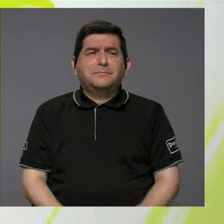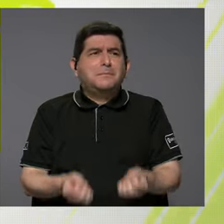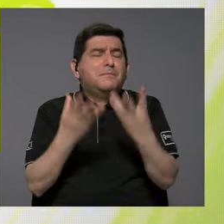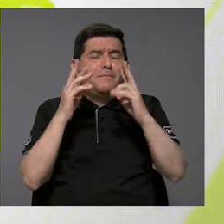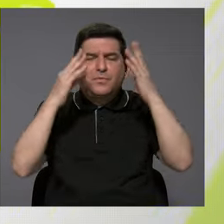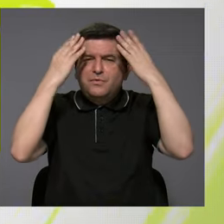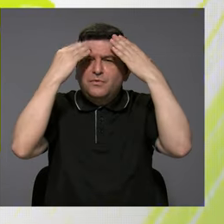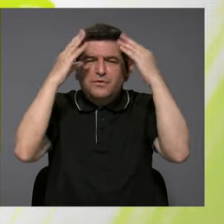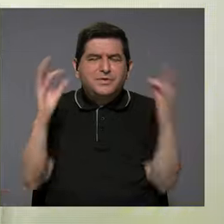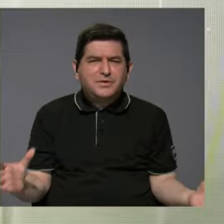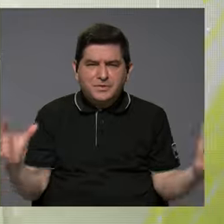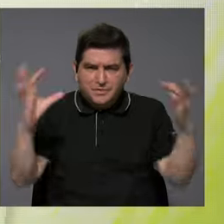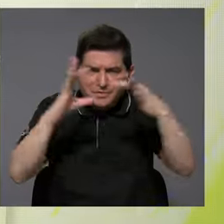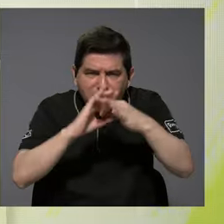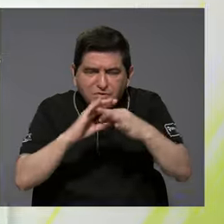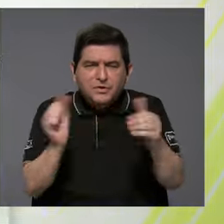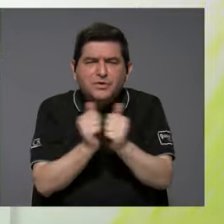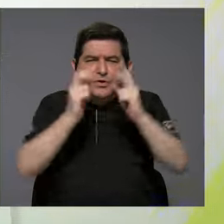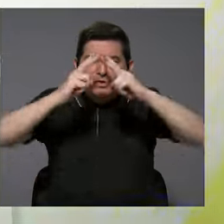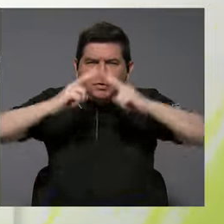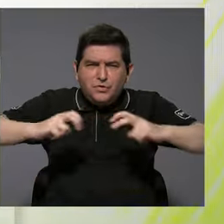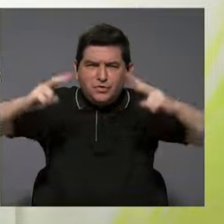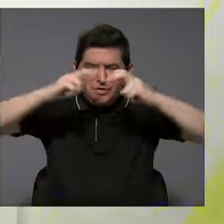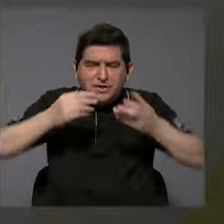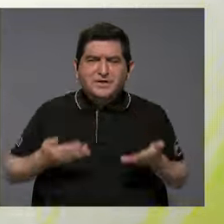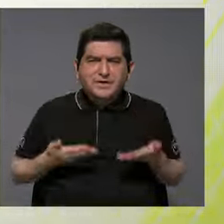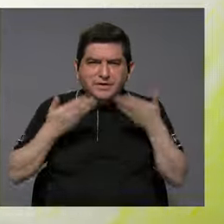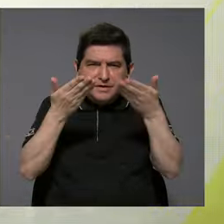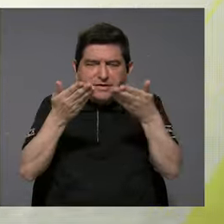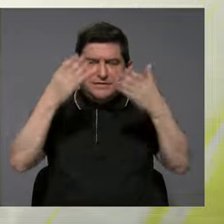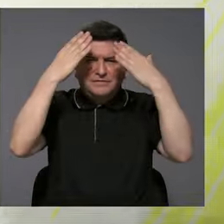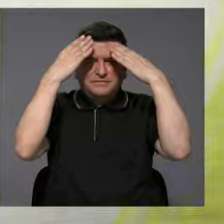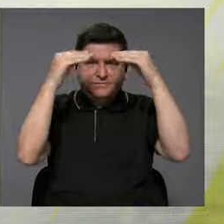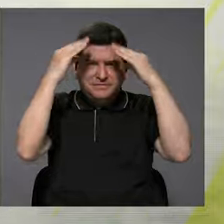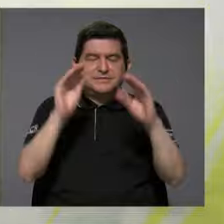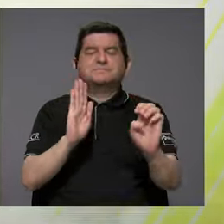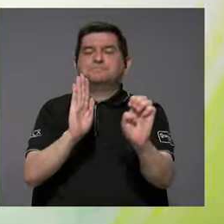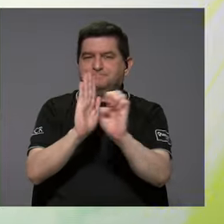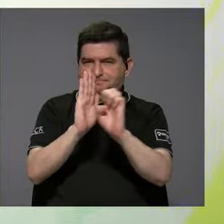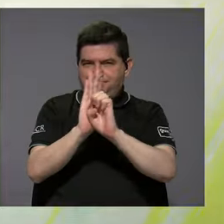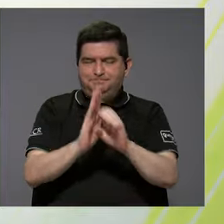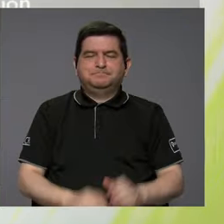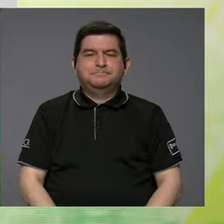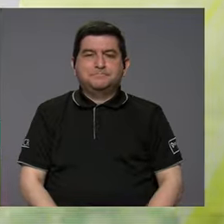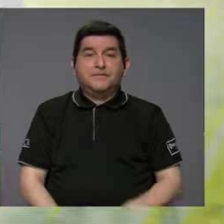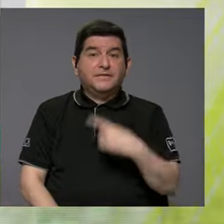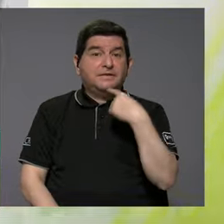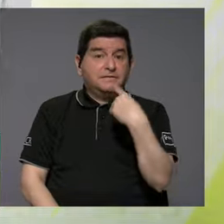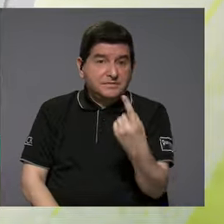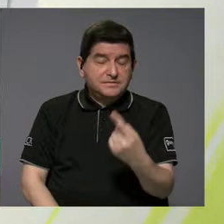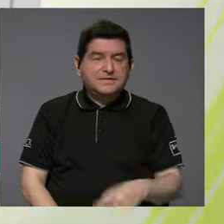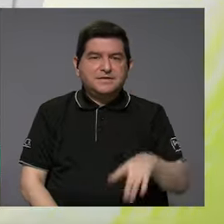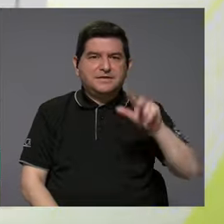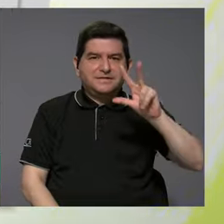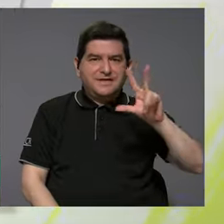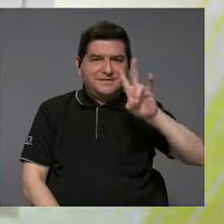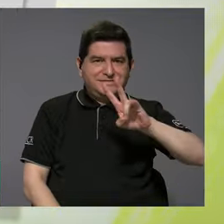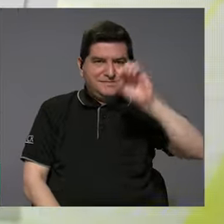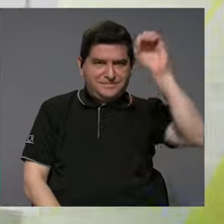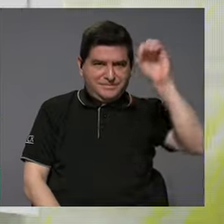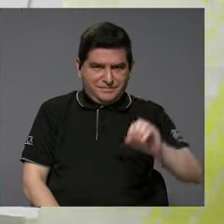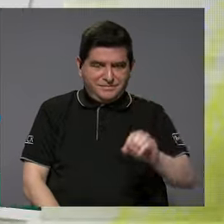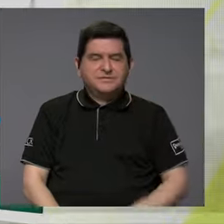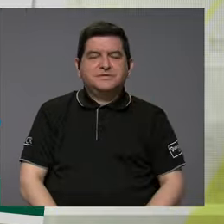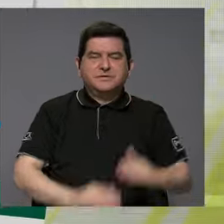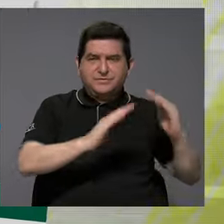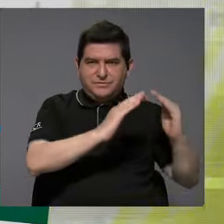muchos los datos entrelazados con los análisis que brinda el informe. Por ejemplo, se señala que un 37%